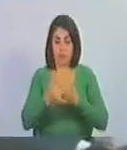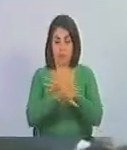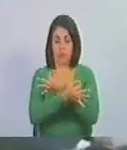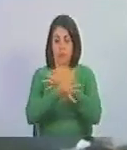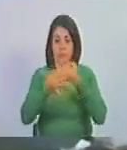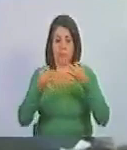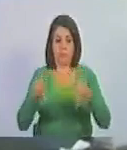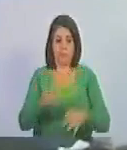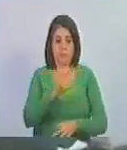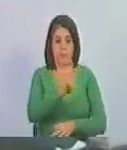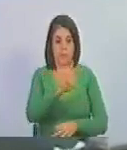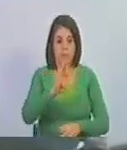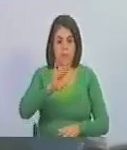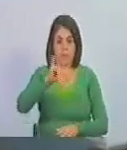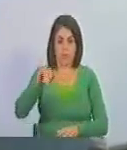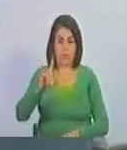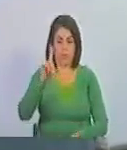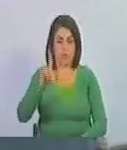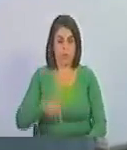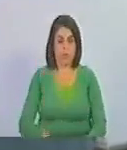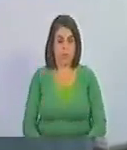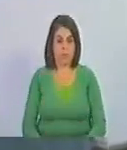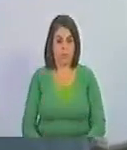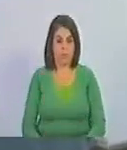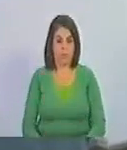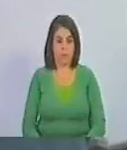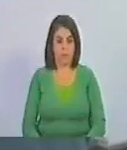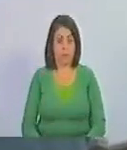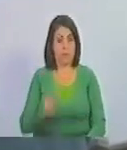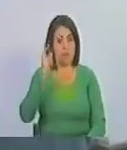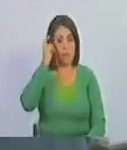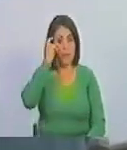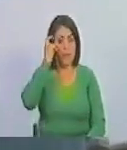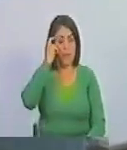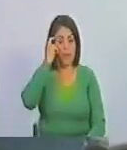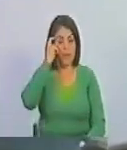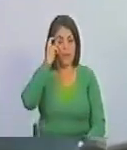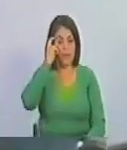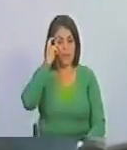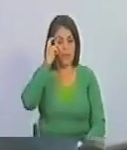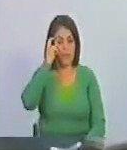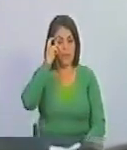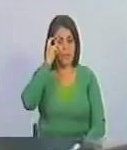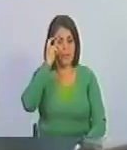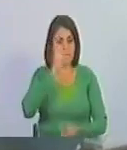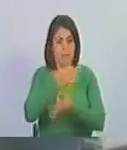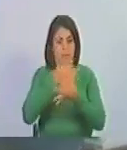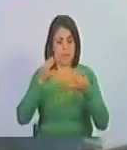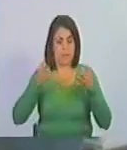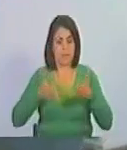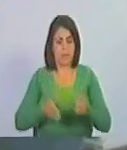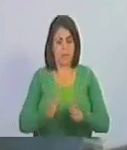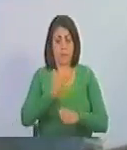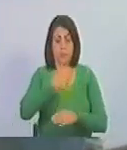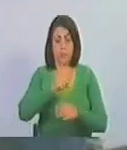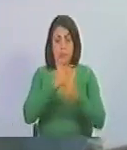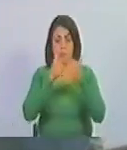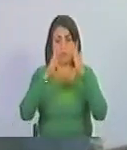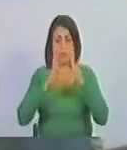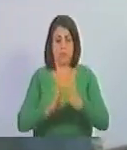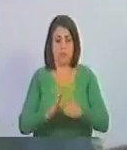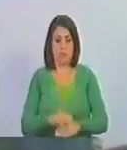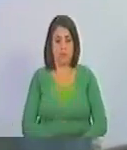Y es que este 24 de julio, además de ser la fecha maravillosa en la que nació nuestro libertador,